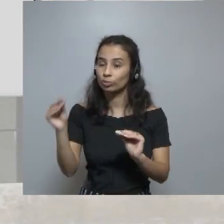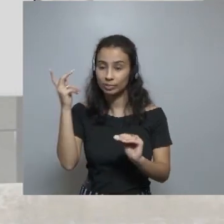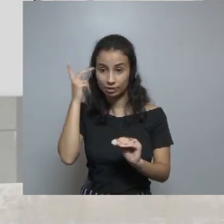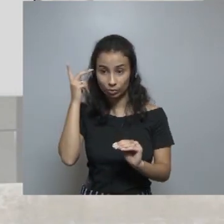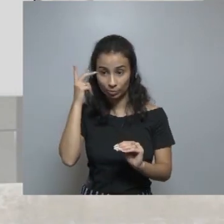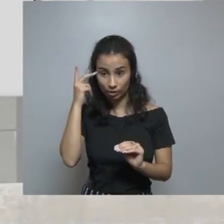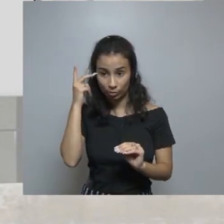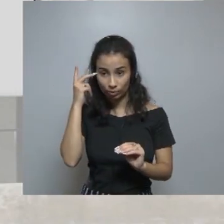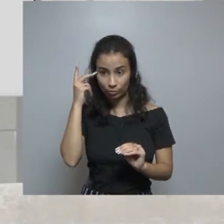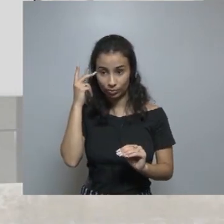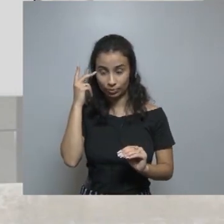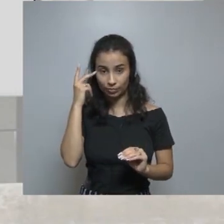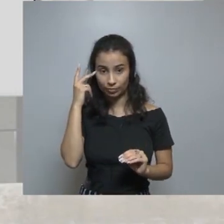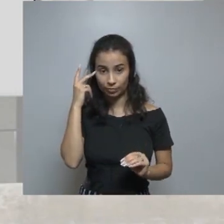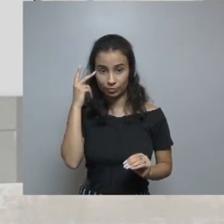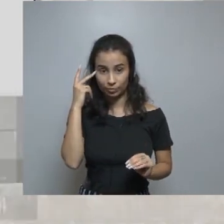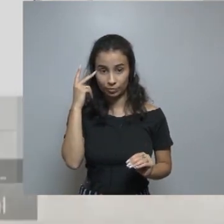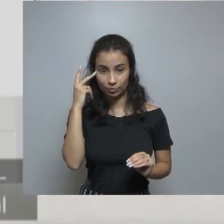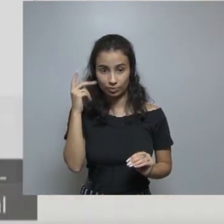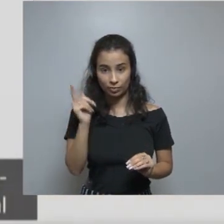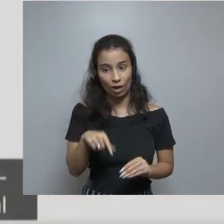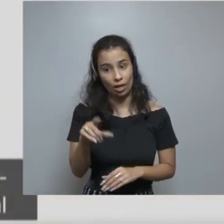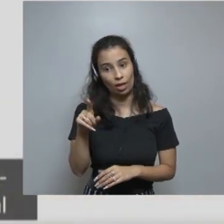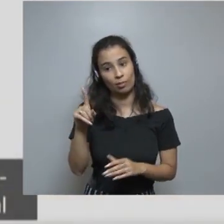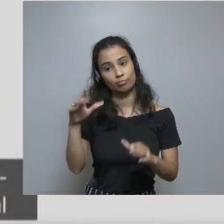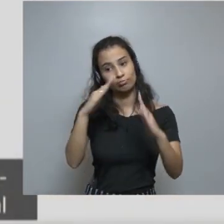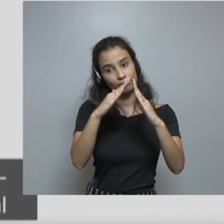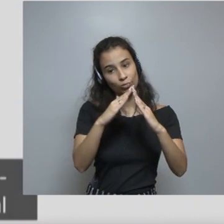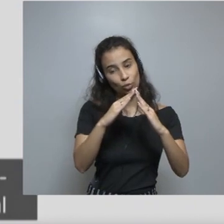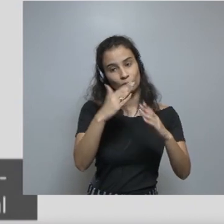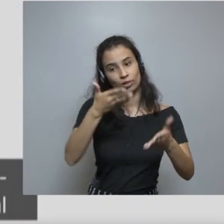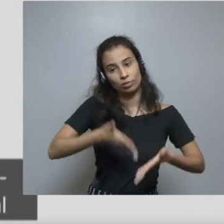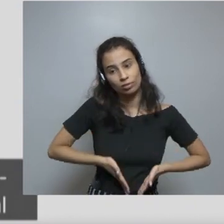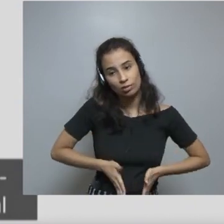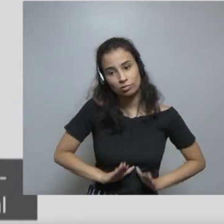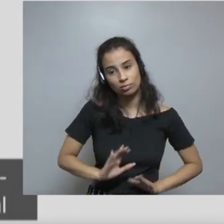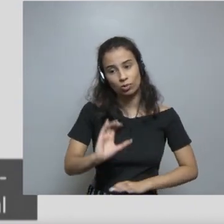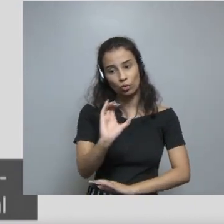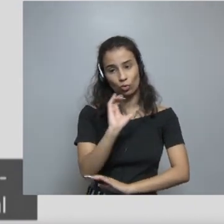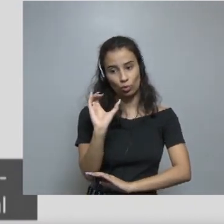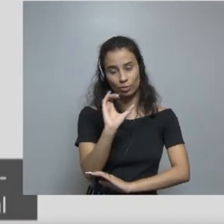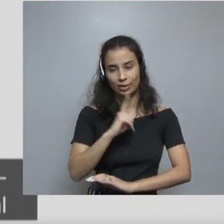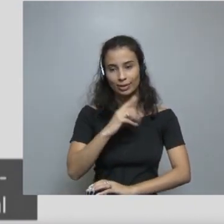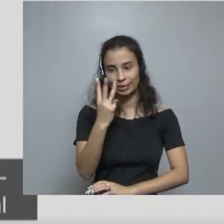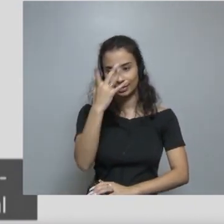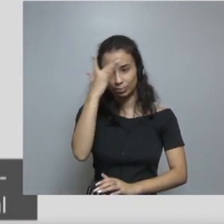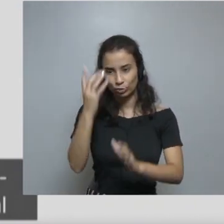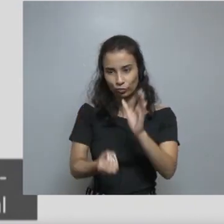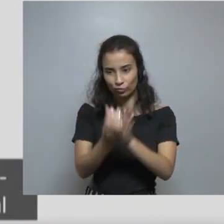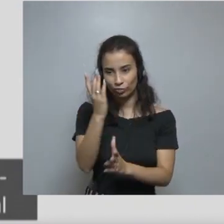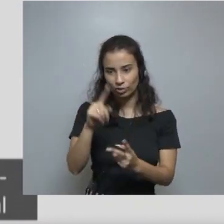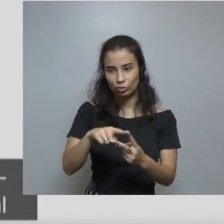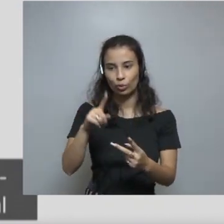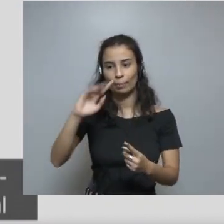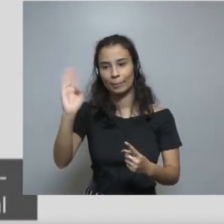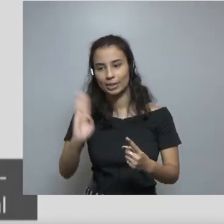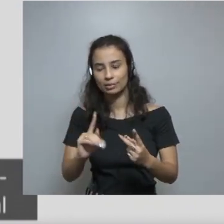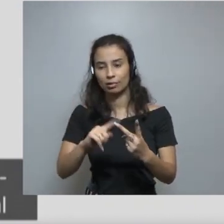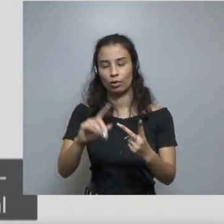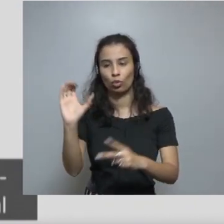cambió a Sao Paulo, él es colombiano, son tres fundadores, un colombiano, brasileño y americano.